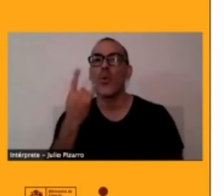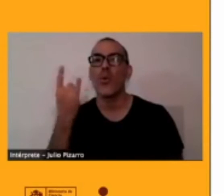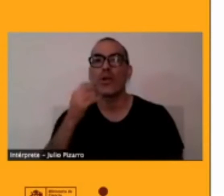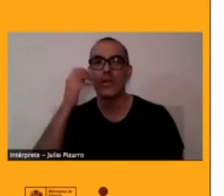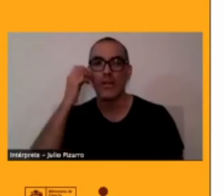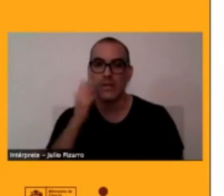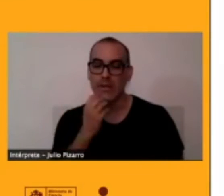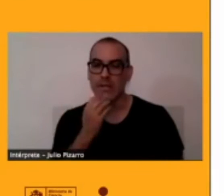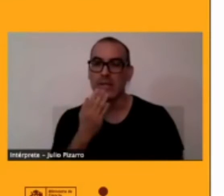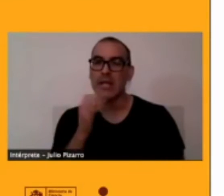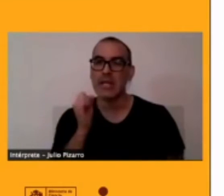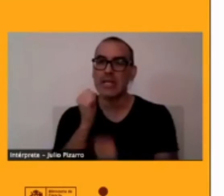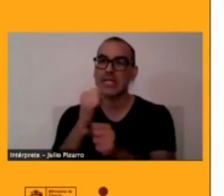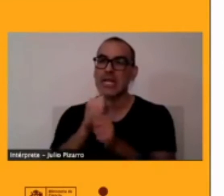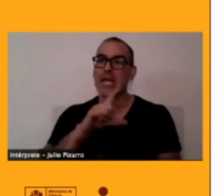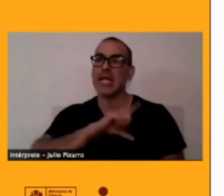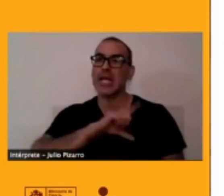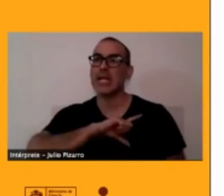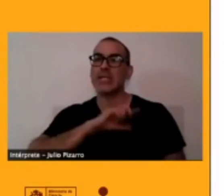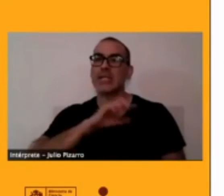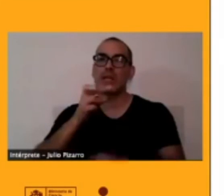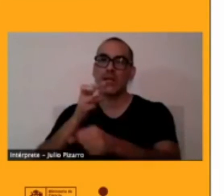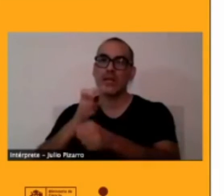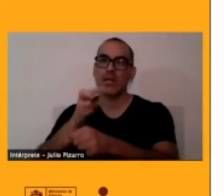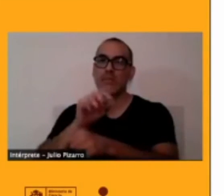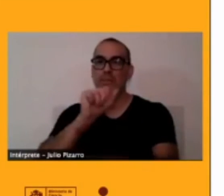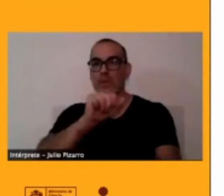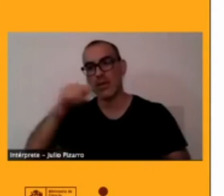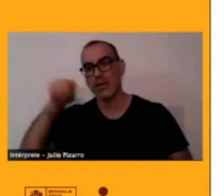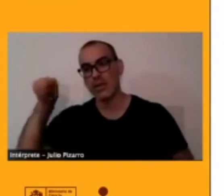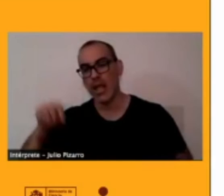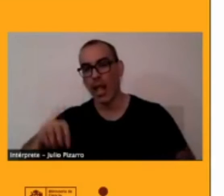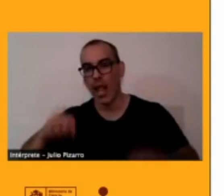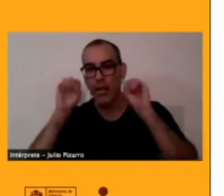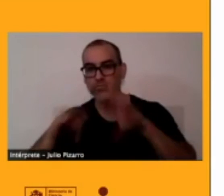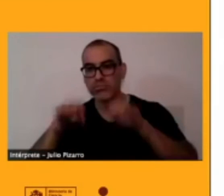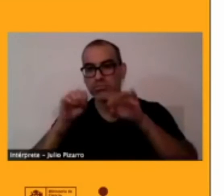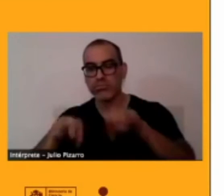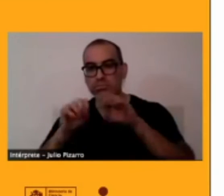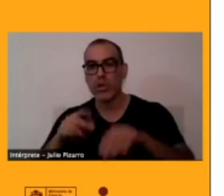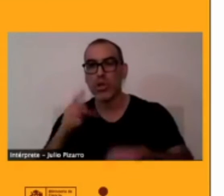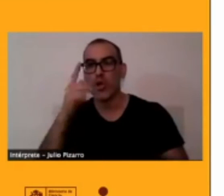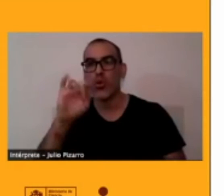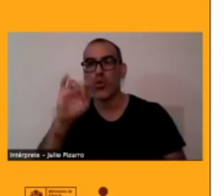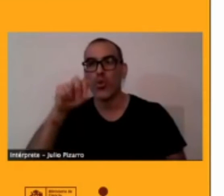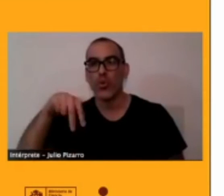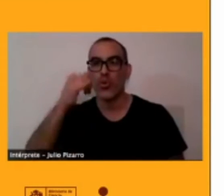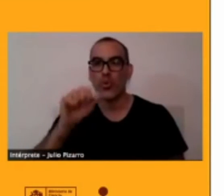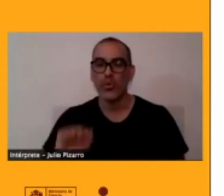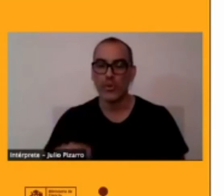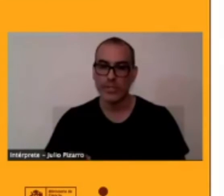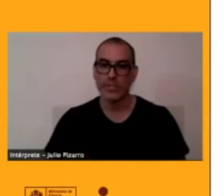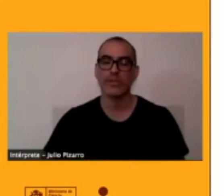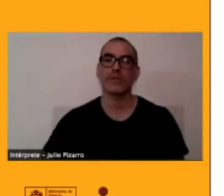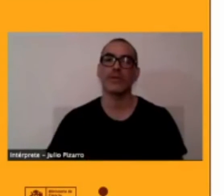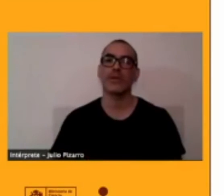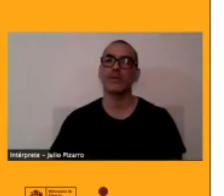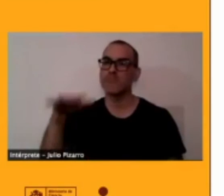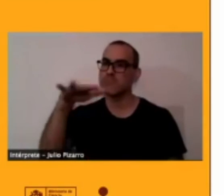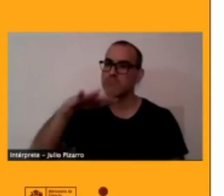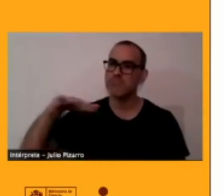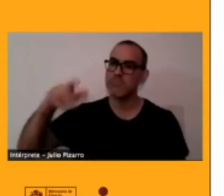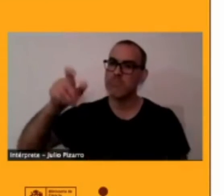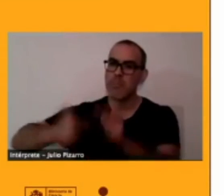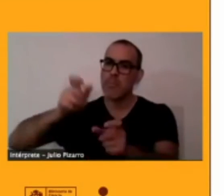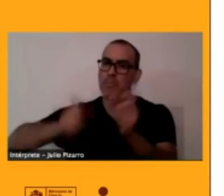de San Pedro de Atacama enseñando Kunza a los muchachos jóvenes. Todas estas personas son muy importantes porque han